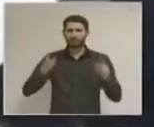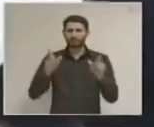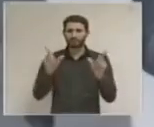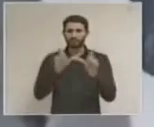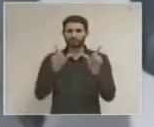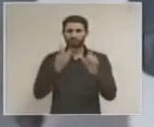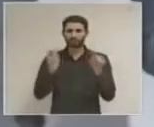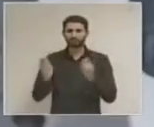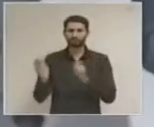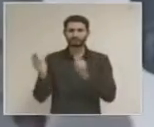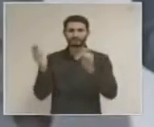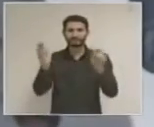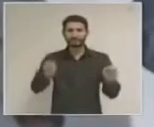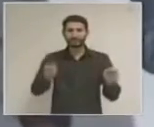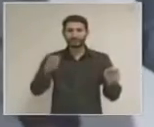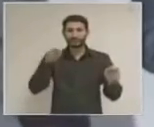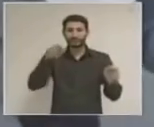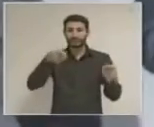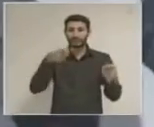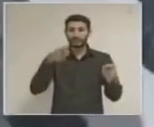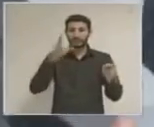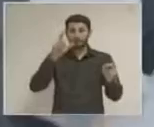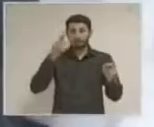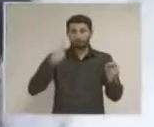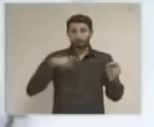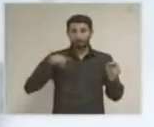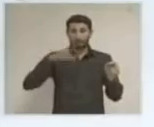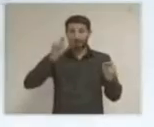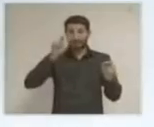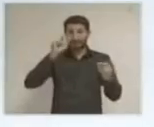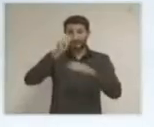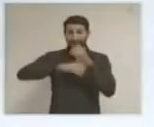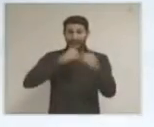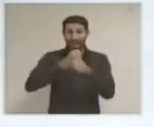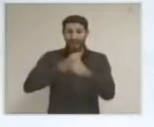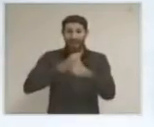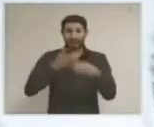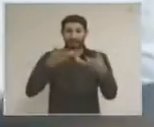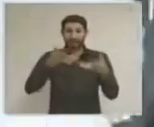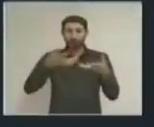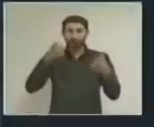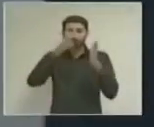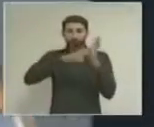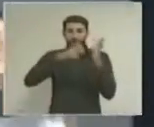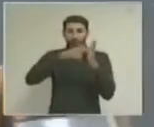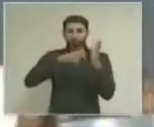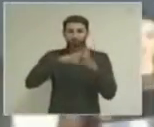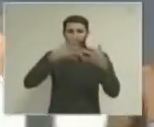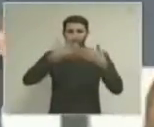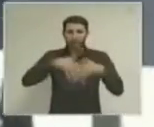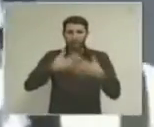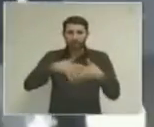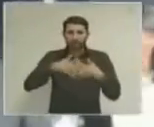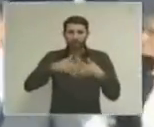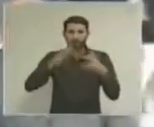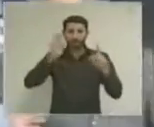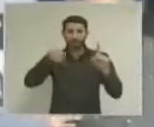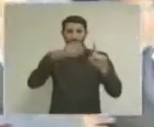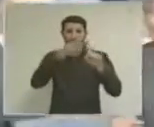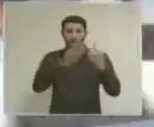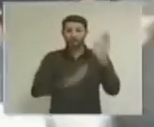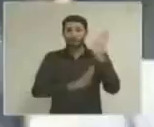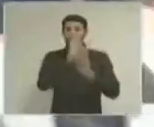cuatro categorías. Trayectoria por arriba de los 20 años, empresas con mayor capacitación para su equipo, empresas que lograron una